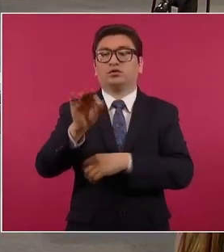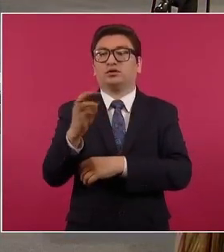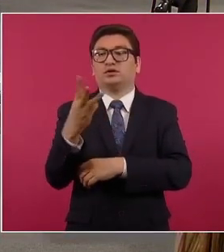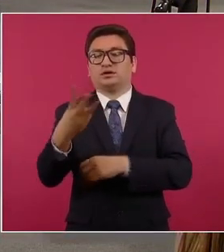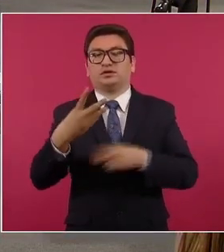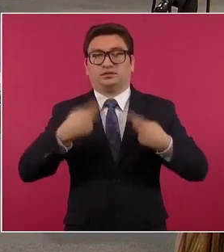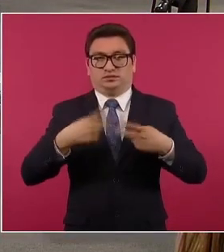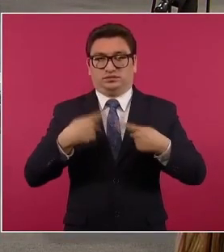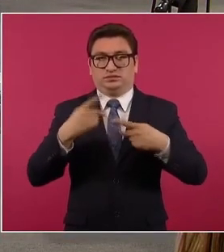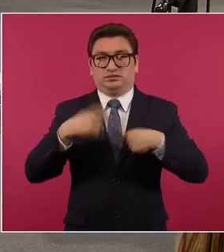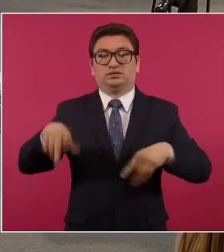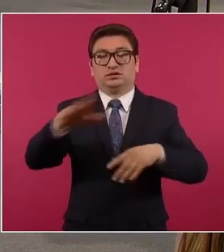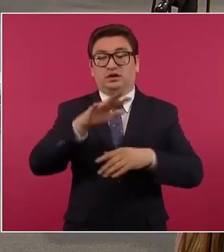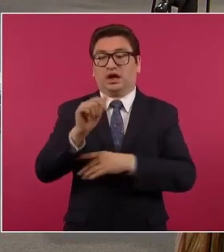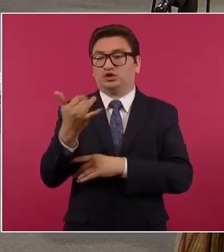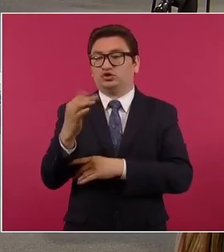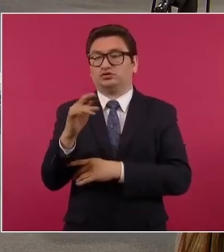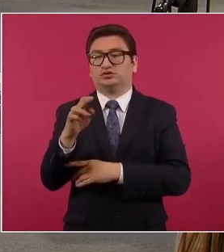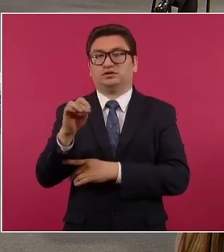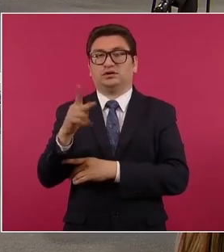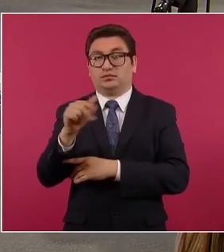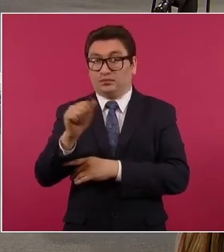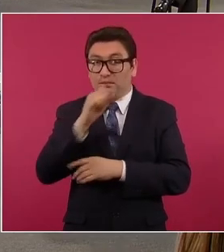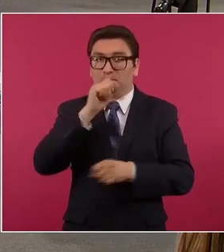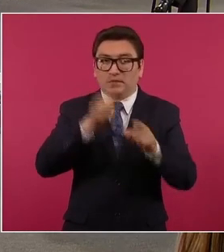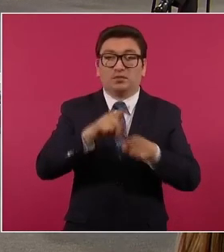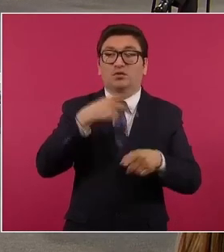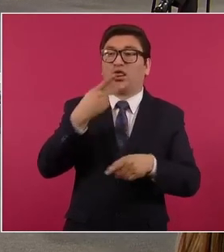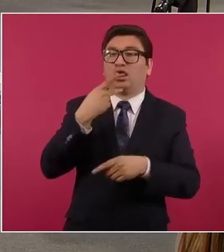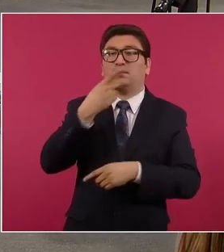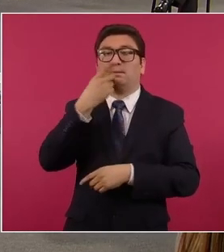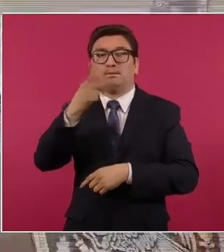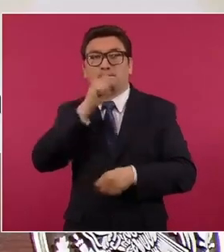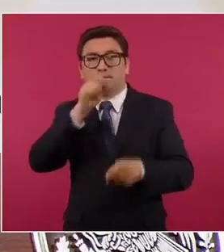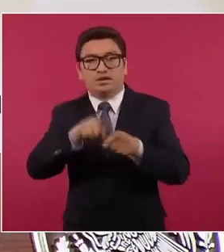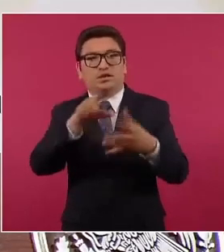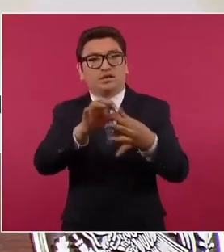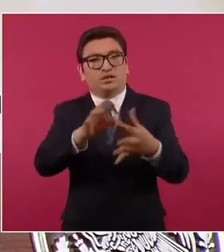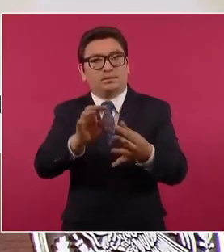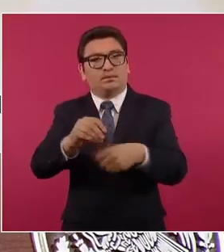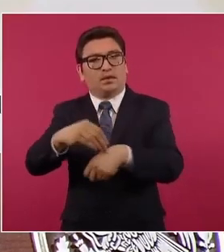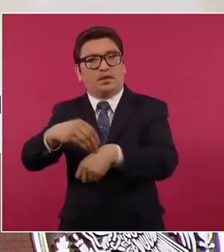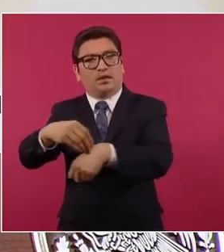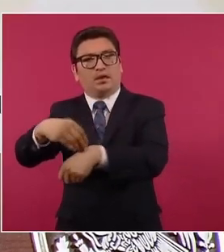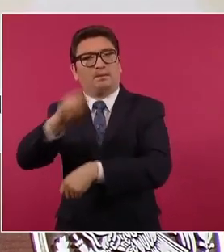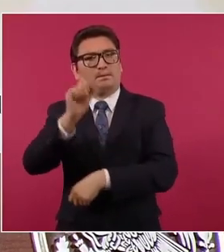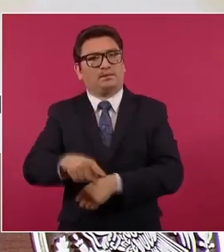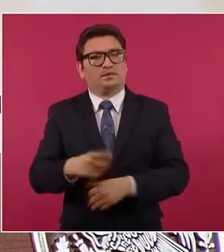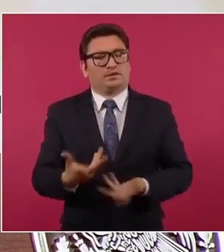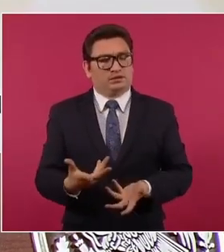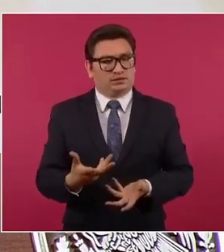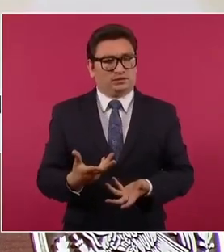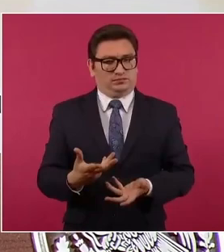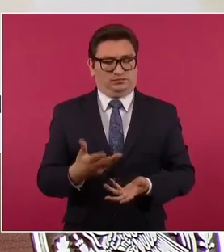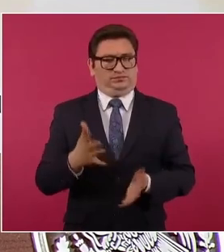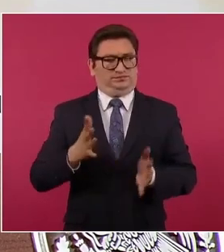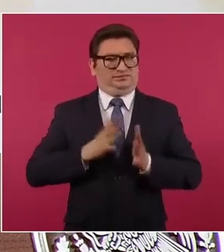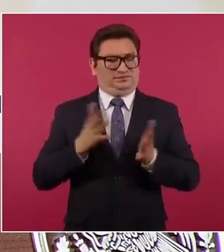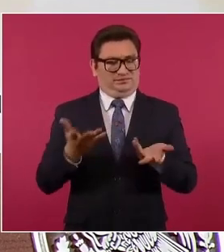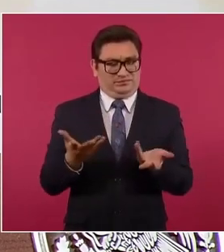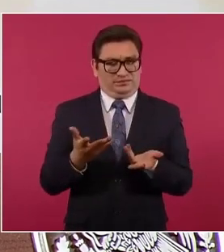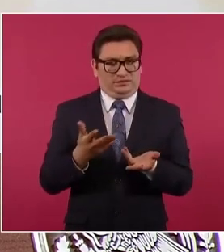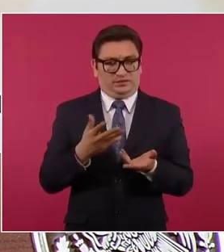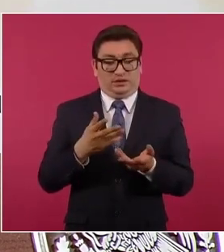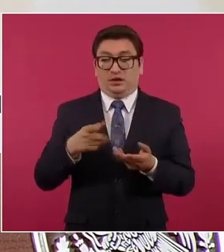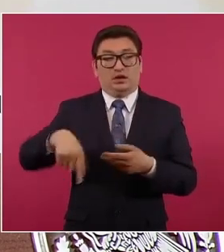de Ayotzinapa. Llama la atención que son los mismos argumentos, llama la atención que dejaron de lado